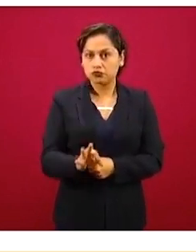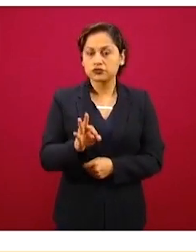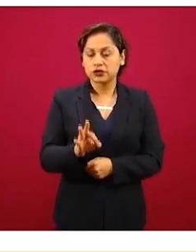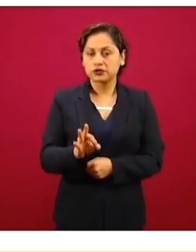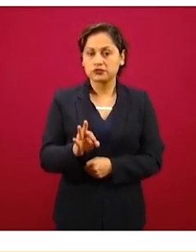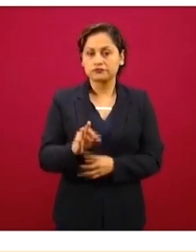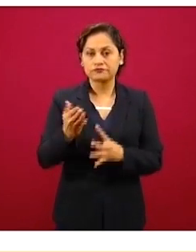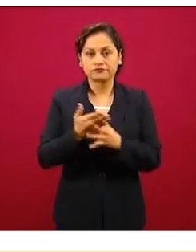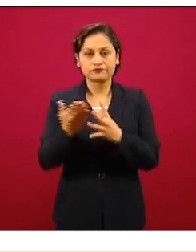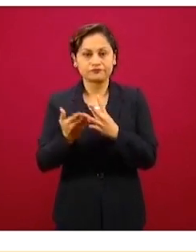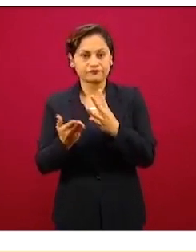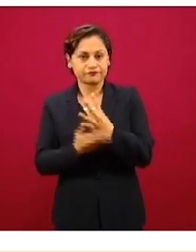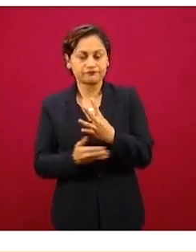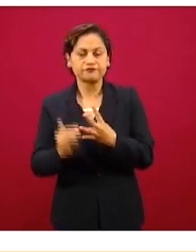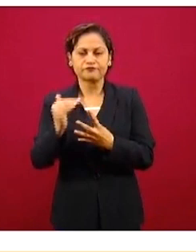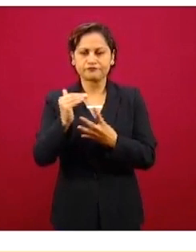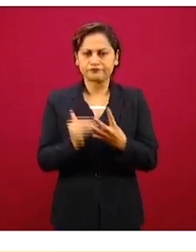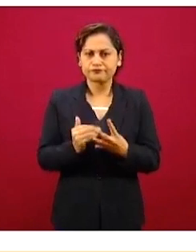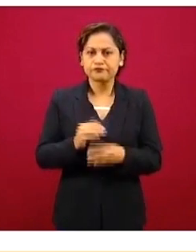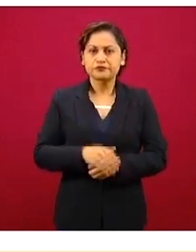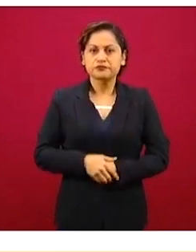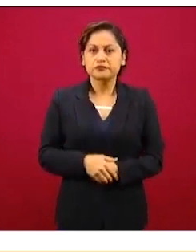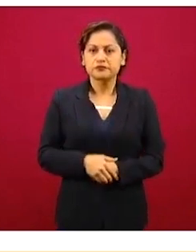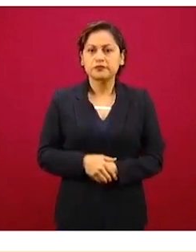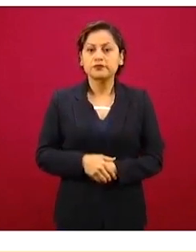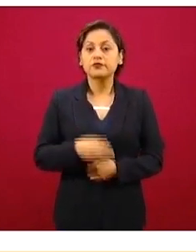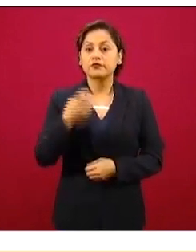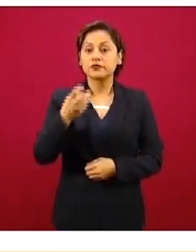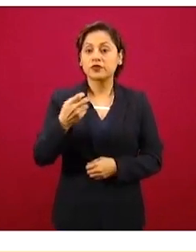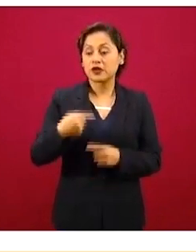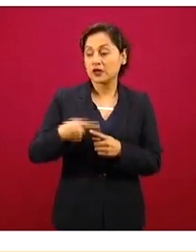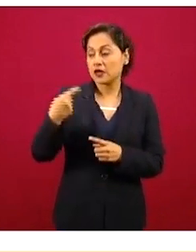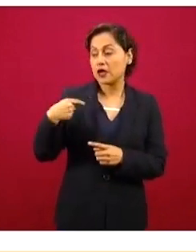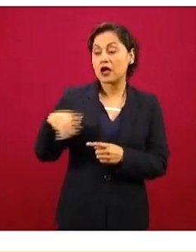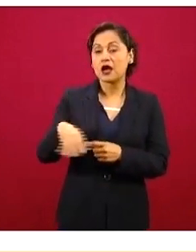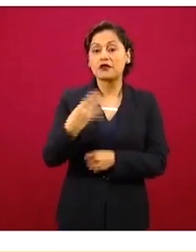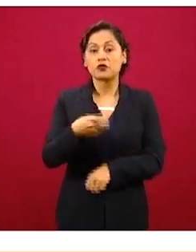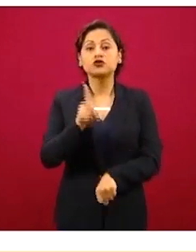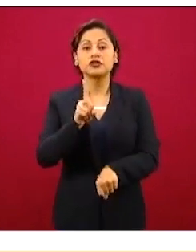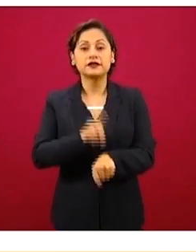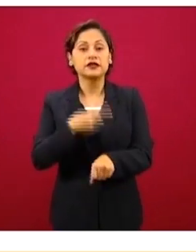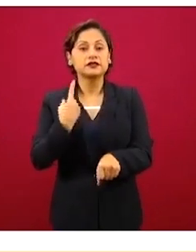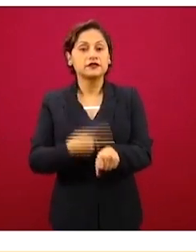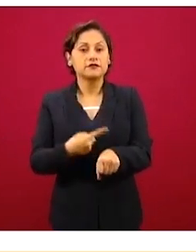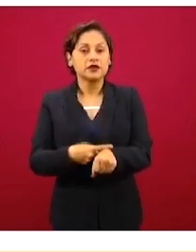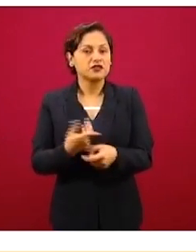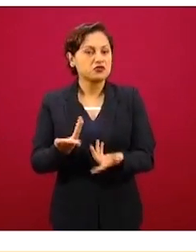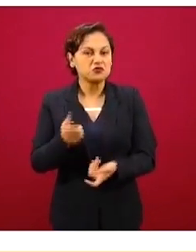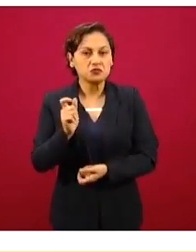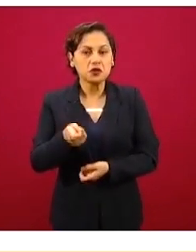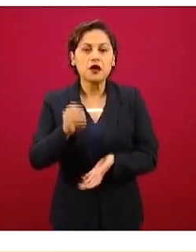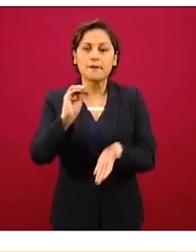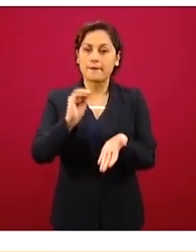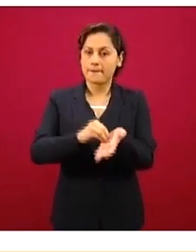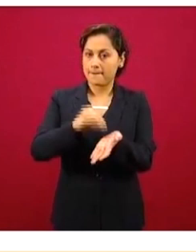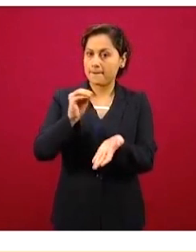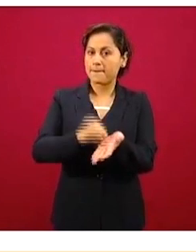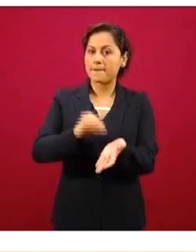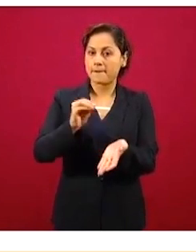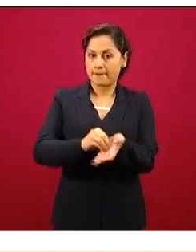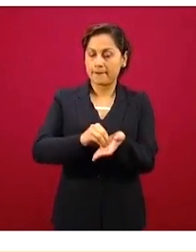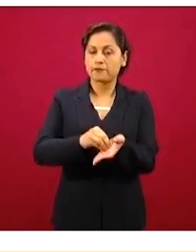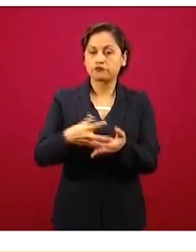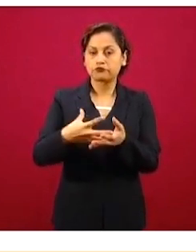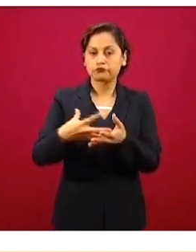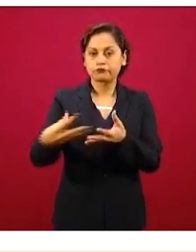epidemia. Todos los otros casos ya ocurrieron y ya no están contribuyendo a